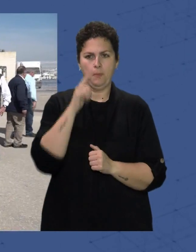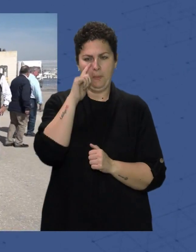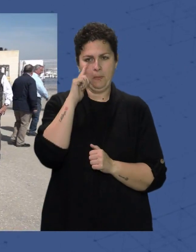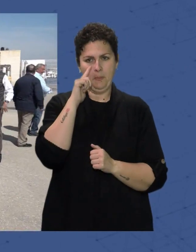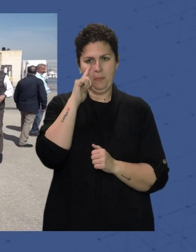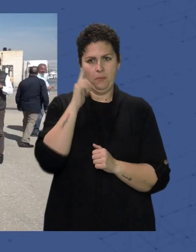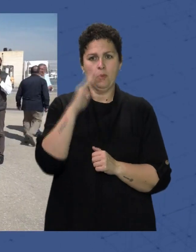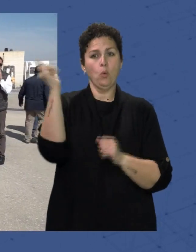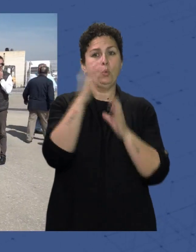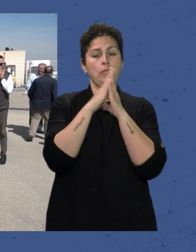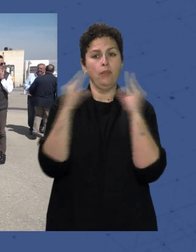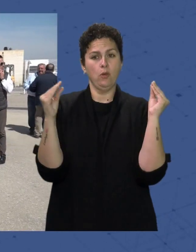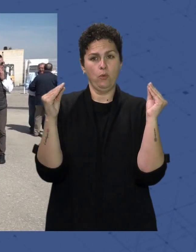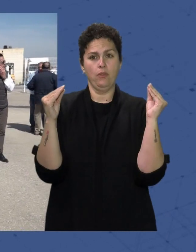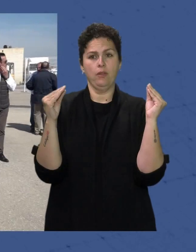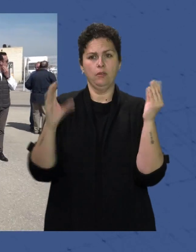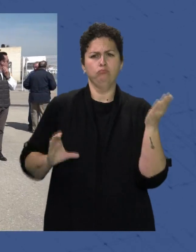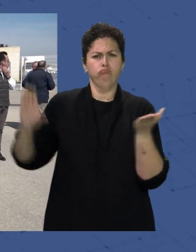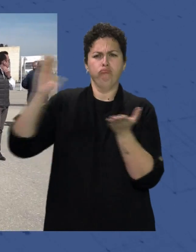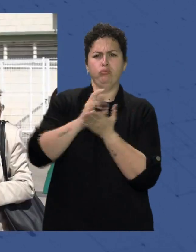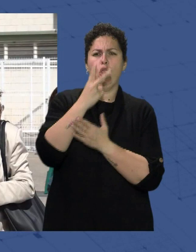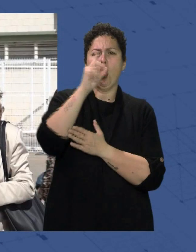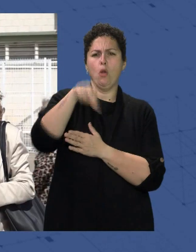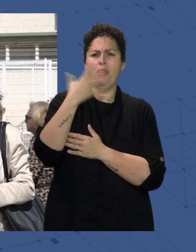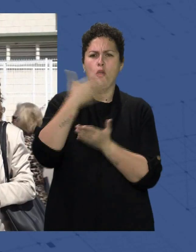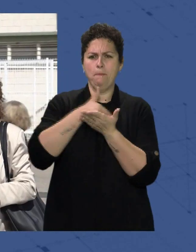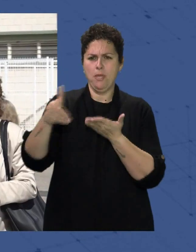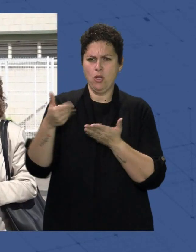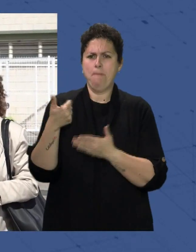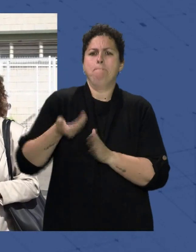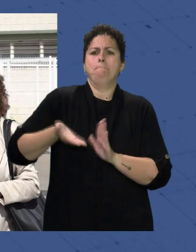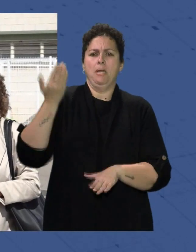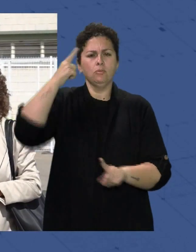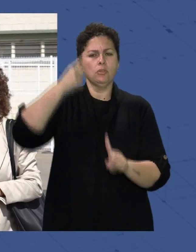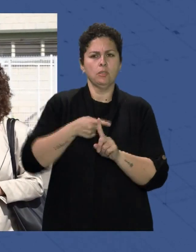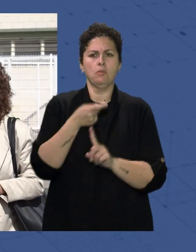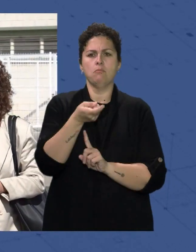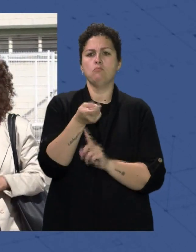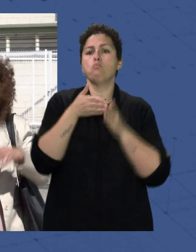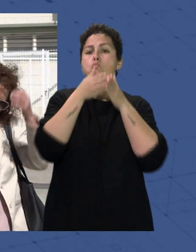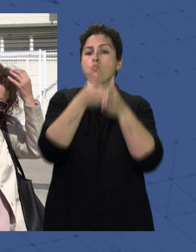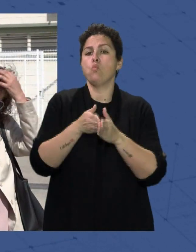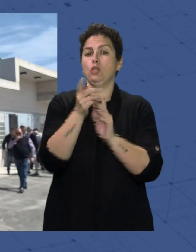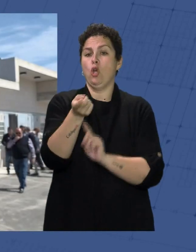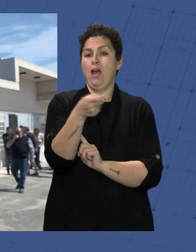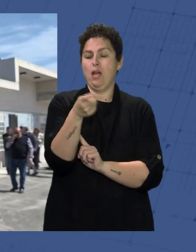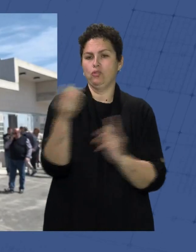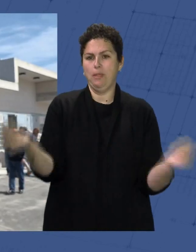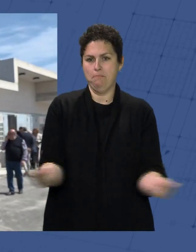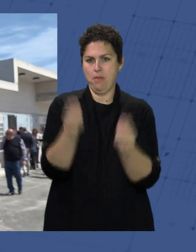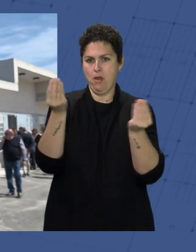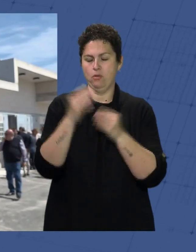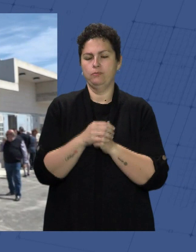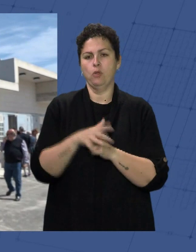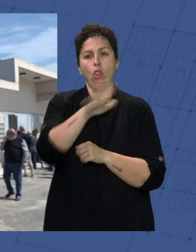La Junta de Andalucía Invierte más de 2,5 millones En la mejora Del puerto de Garrucha Así en la zona pesquera Se han